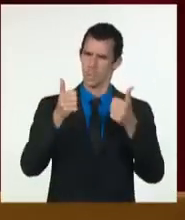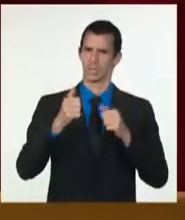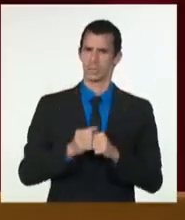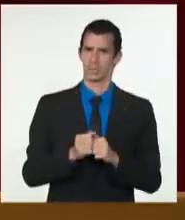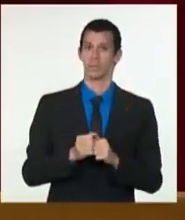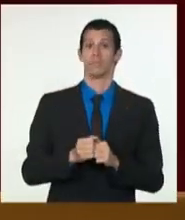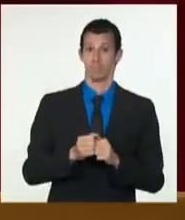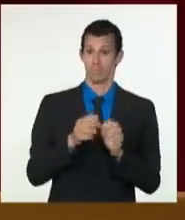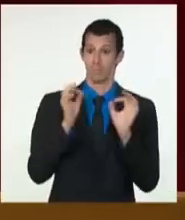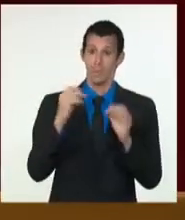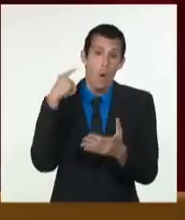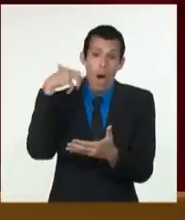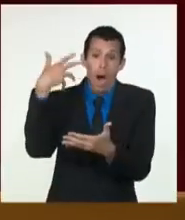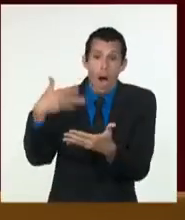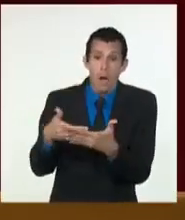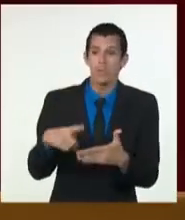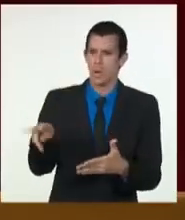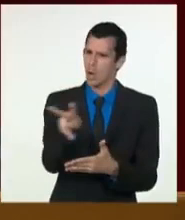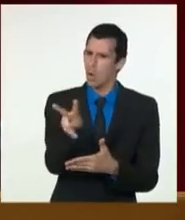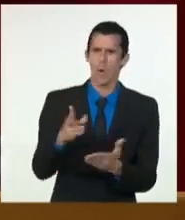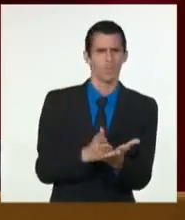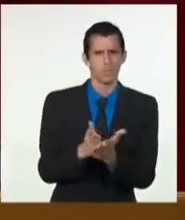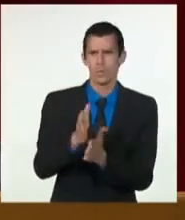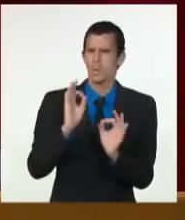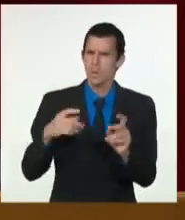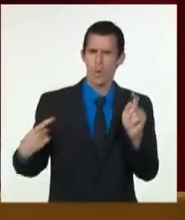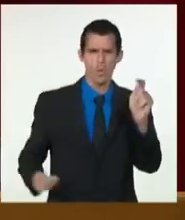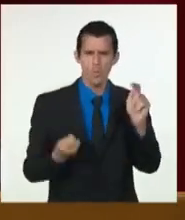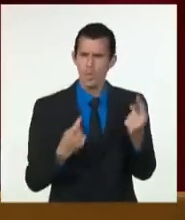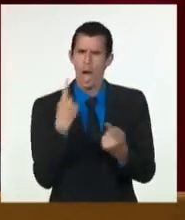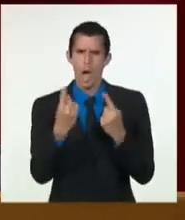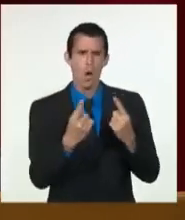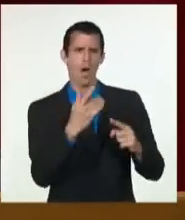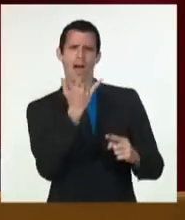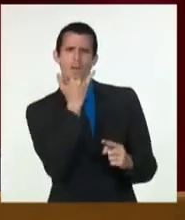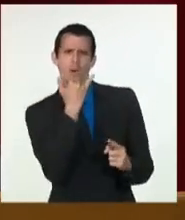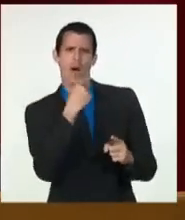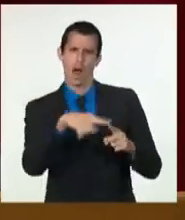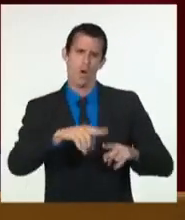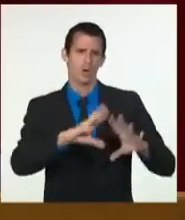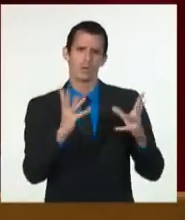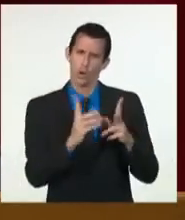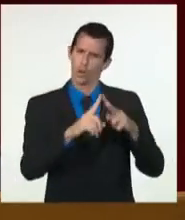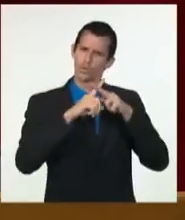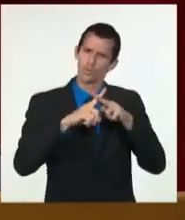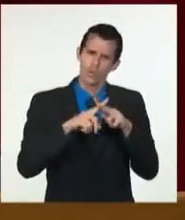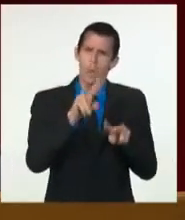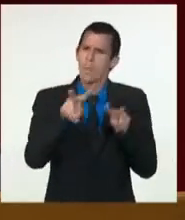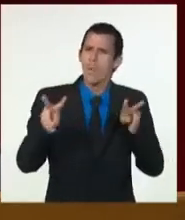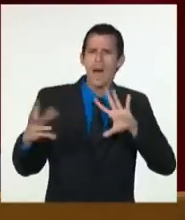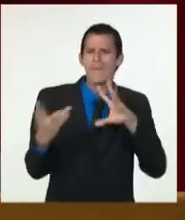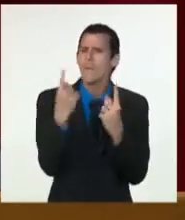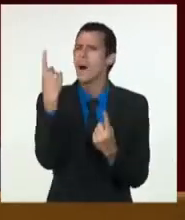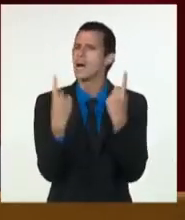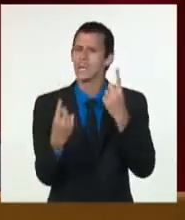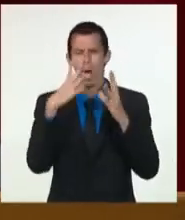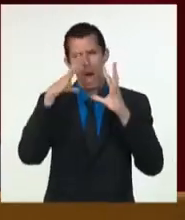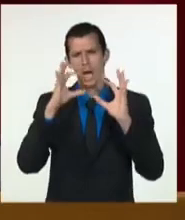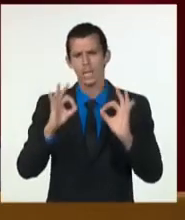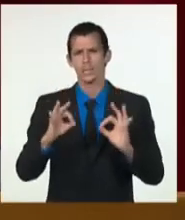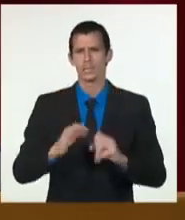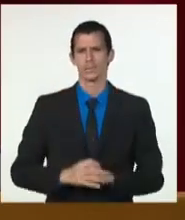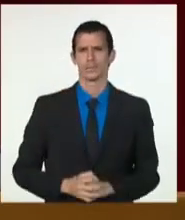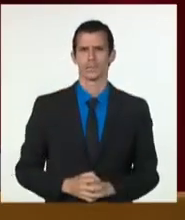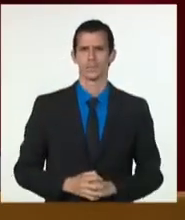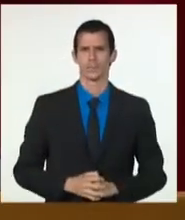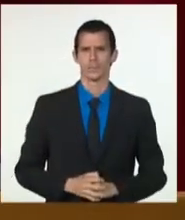Compañeras y compañeros, permítanme decir que siento que hemos tenido una buena Asamblea, incluyendo los